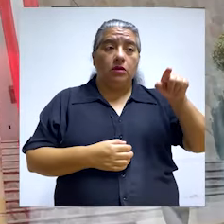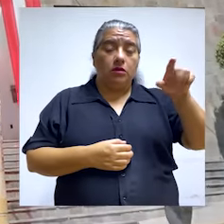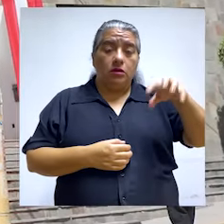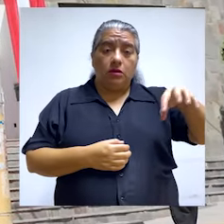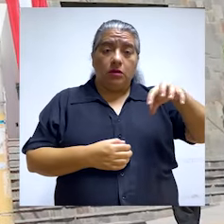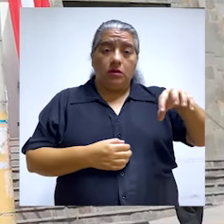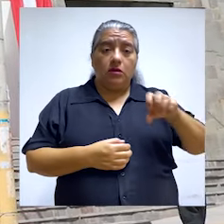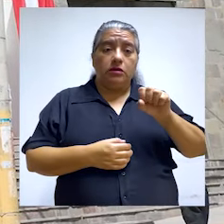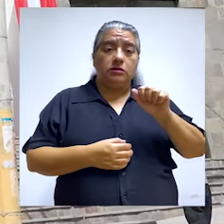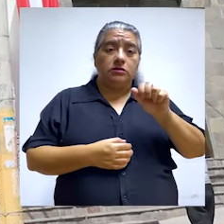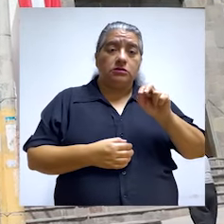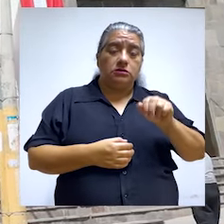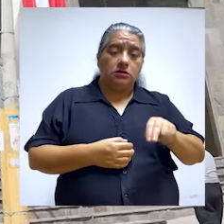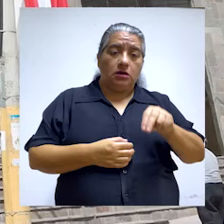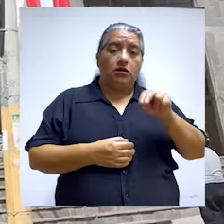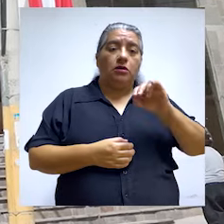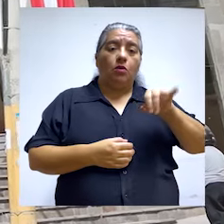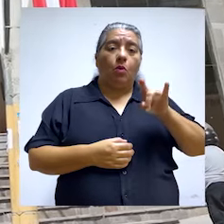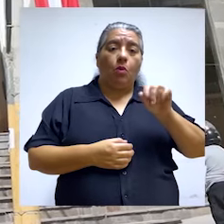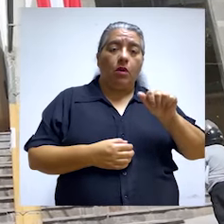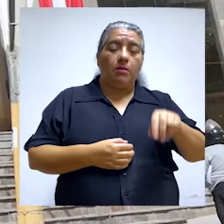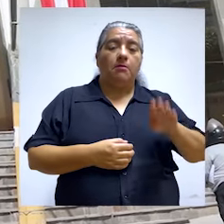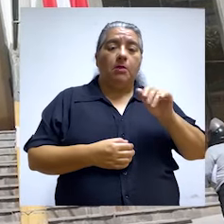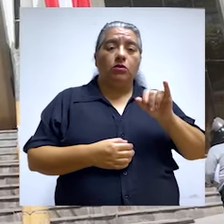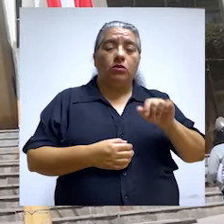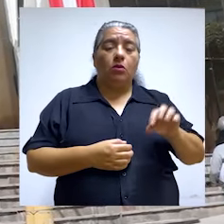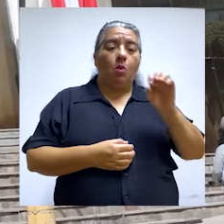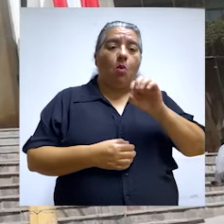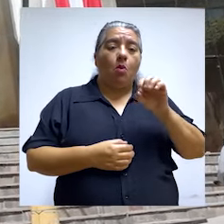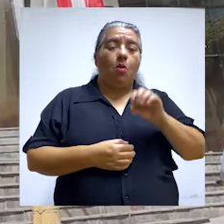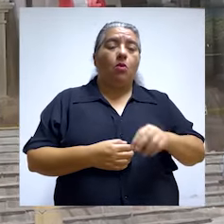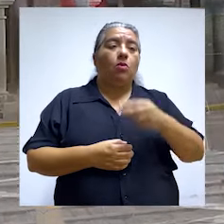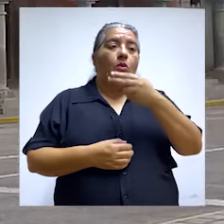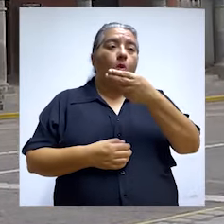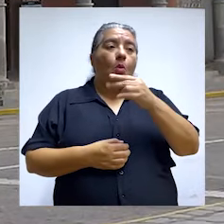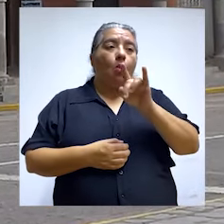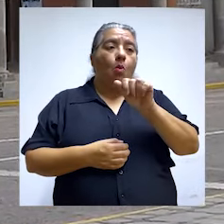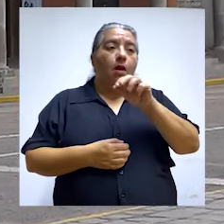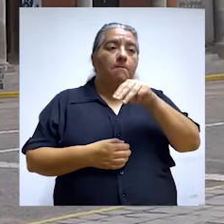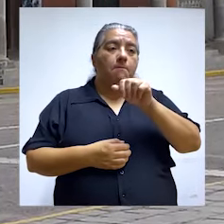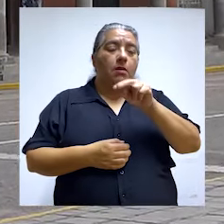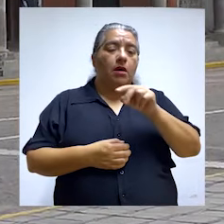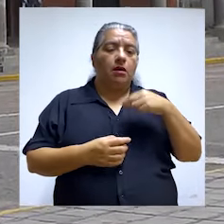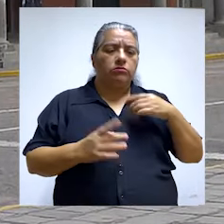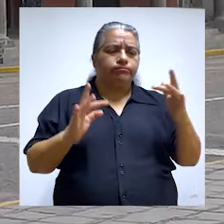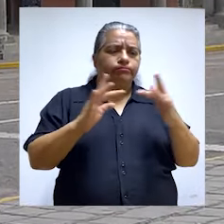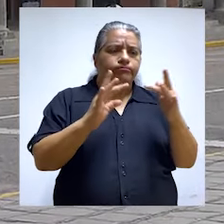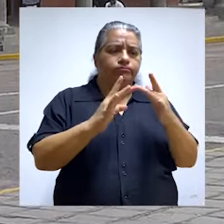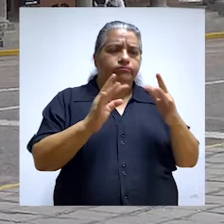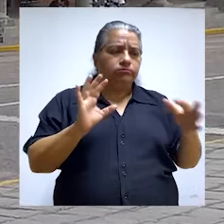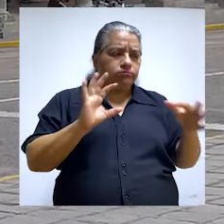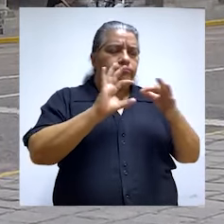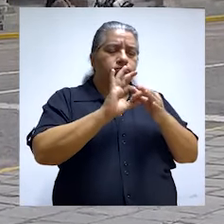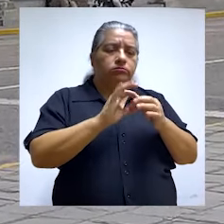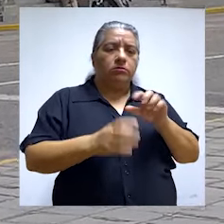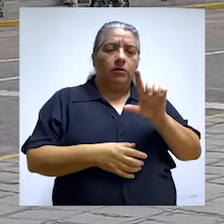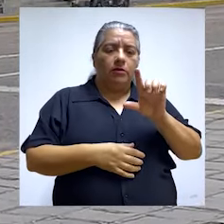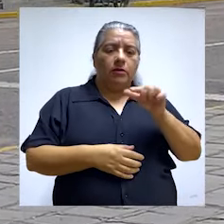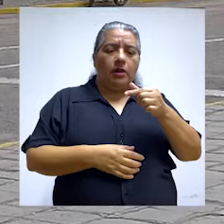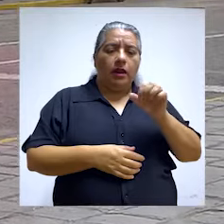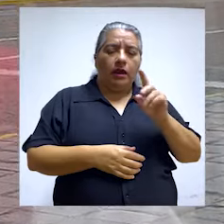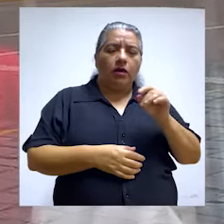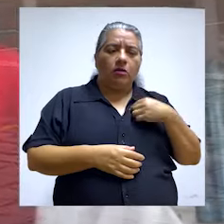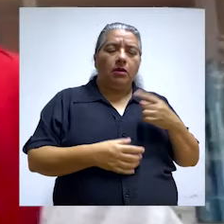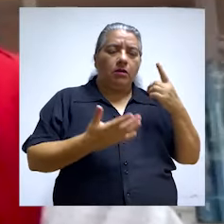este caso la Municipalidad Distrital de San Juan Bautista, o ya sea la misma Municipalidad Provincial de Huamanga, tengan esta coordinación con el proyecto